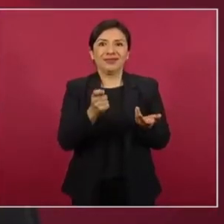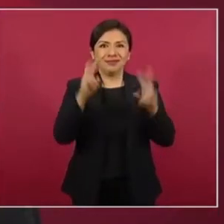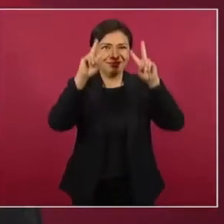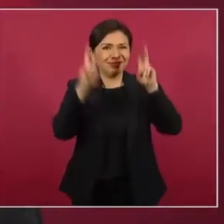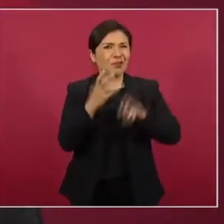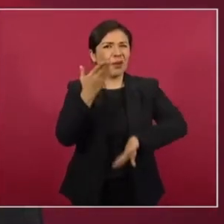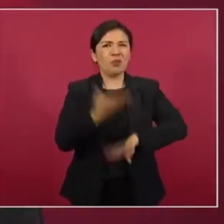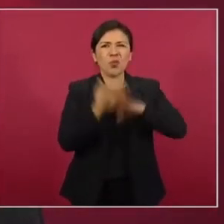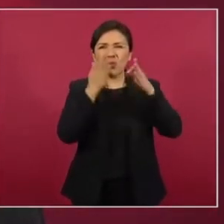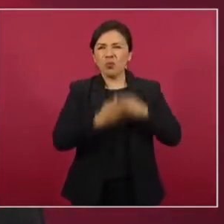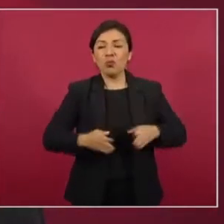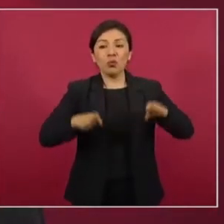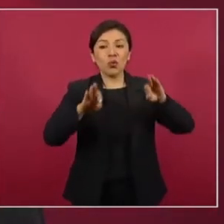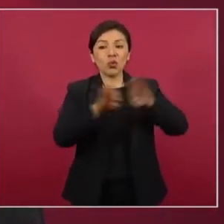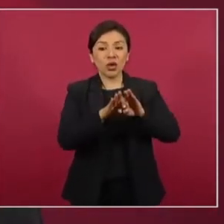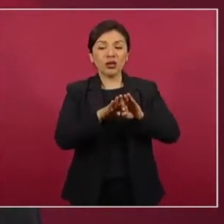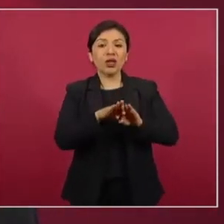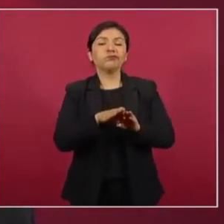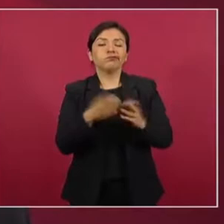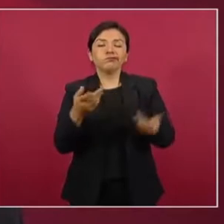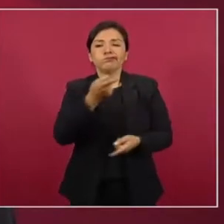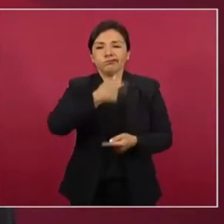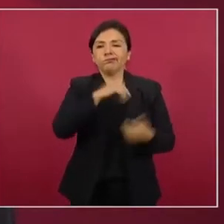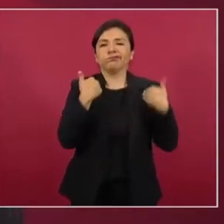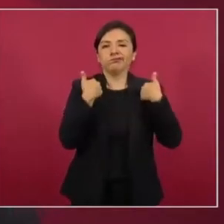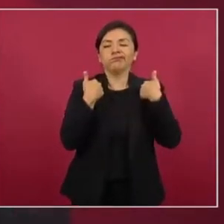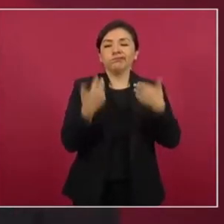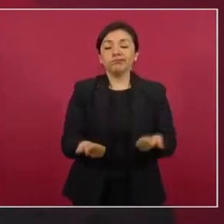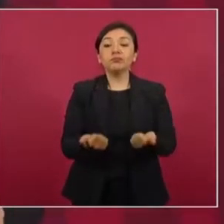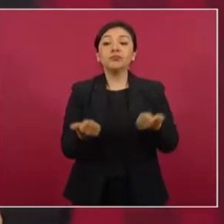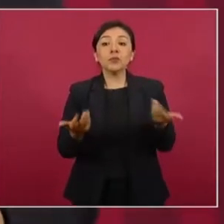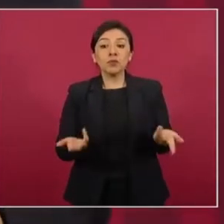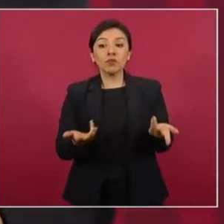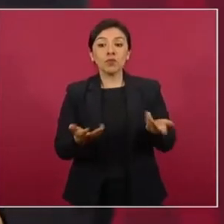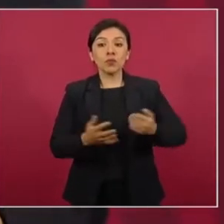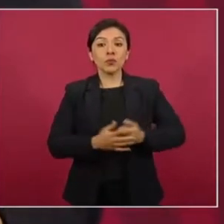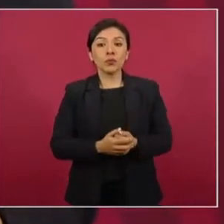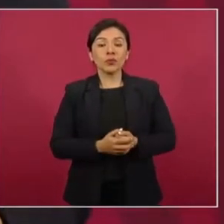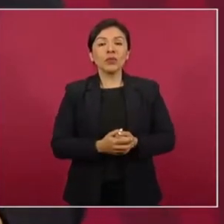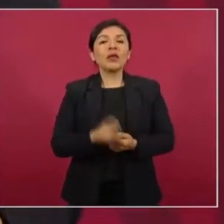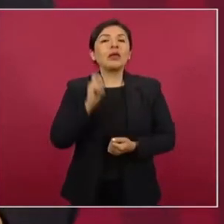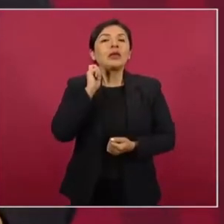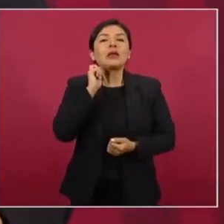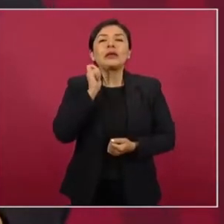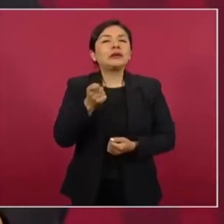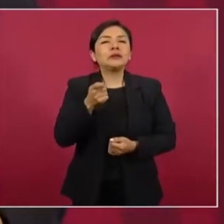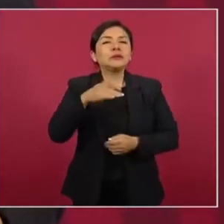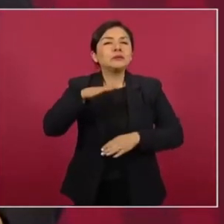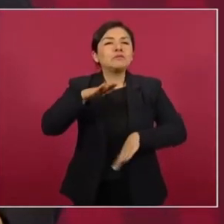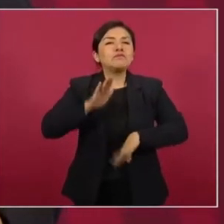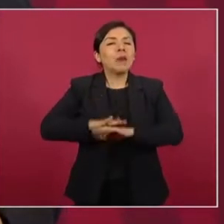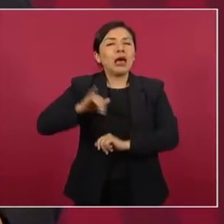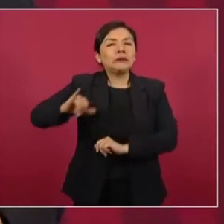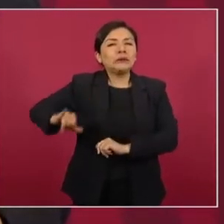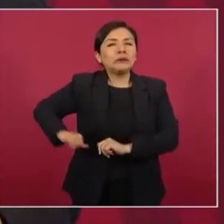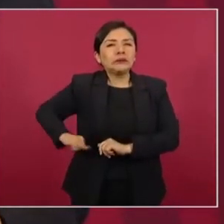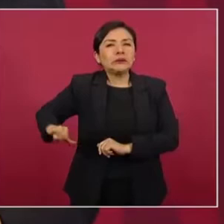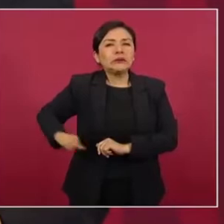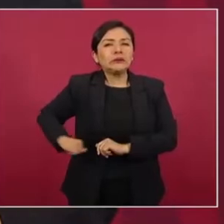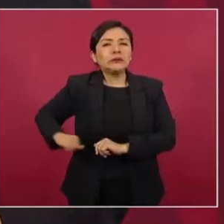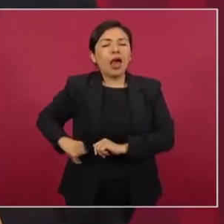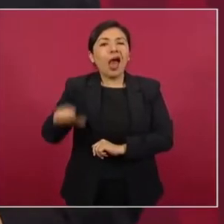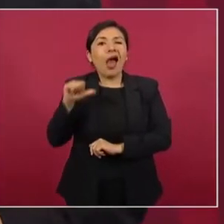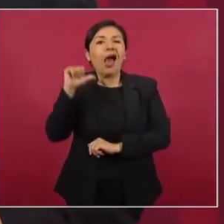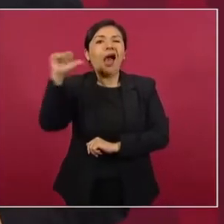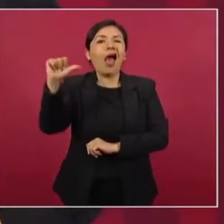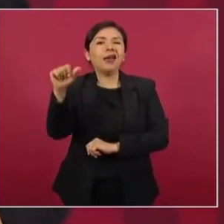y lo que le interesaba al